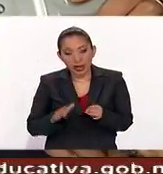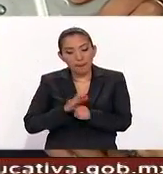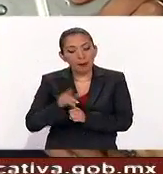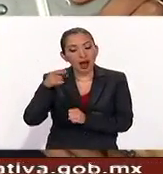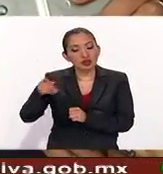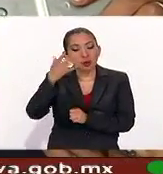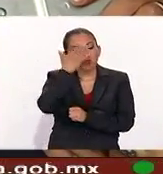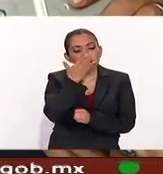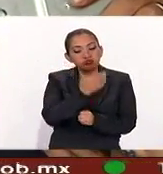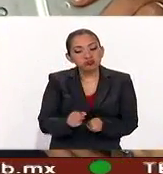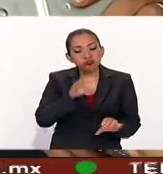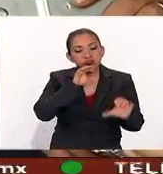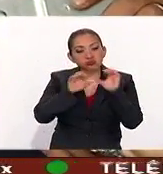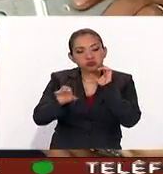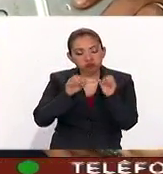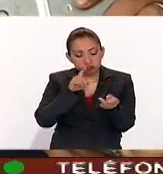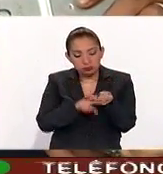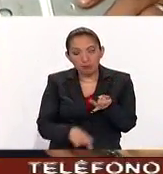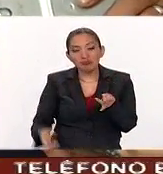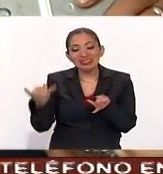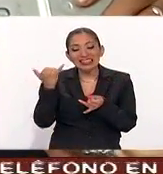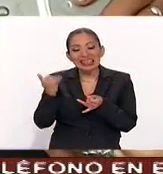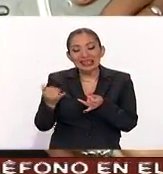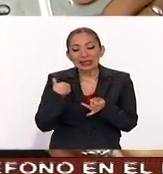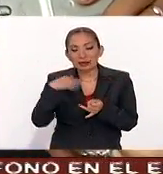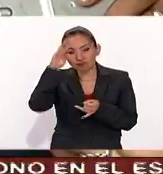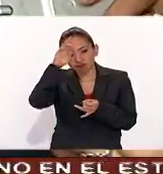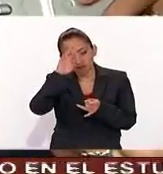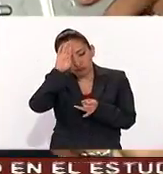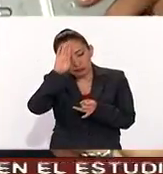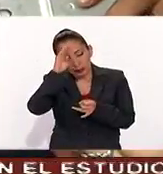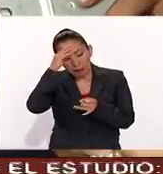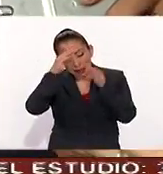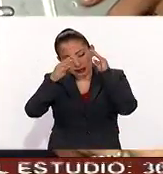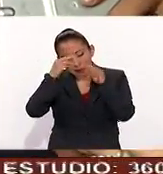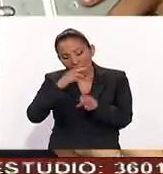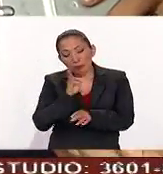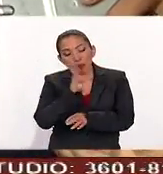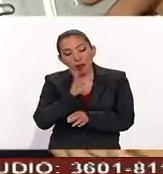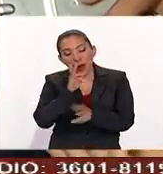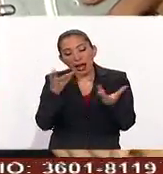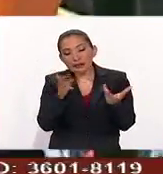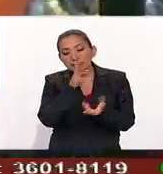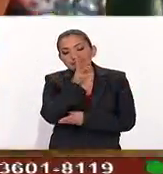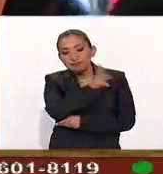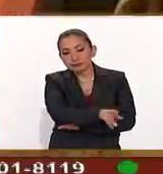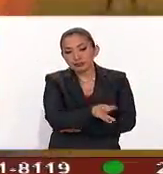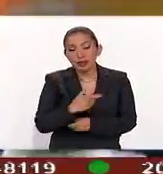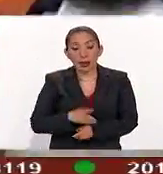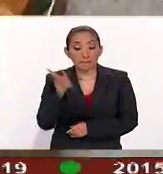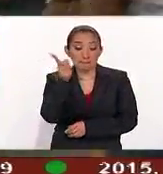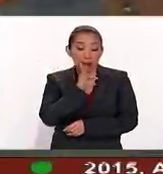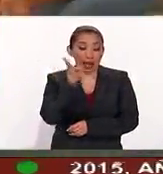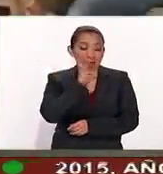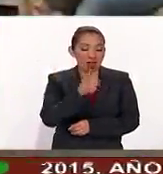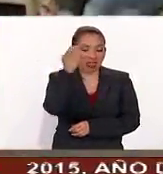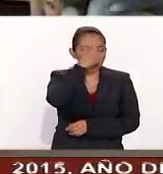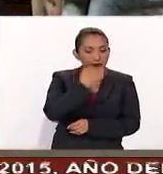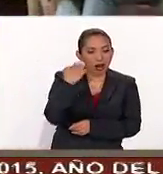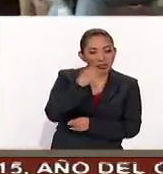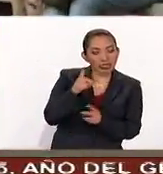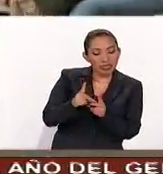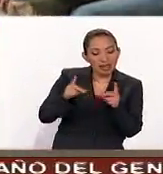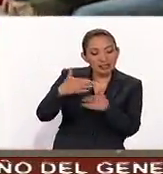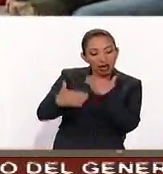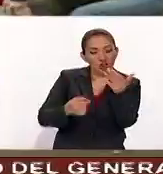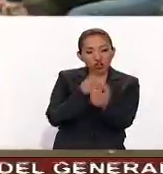cuáles son las capacidades de comunicación y de resolución de las pruebas que se les realizan. Las pruebas de evaluación del